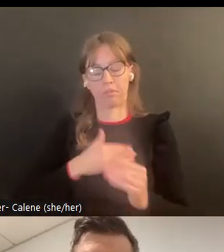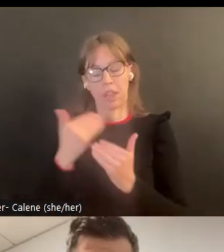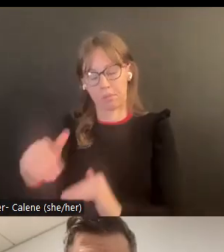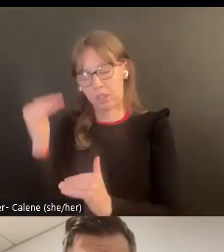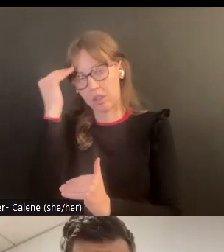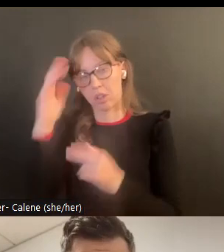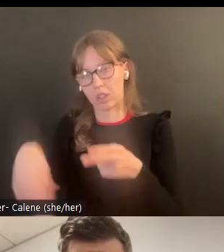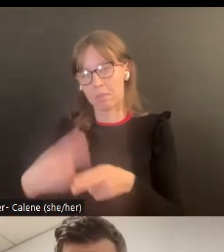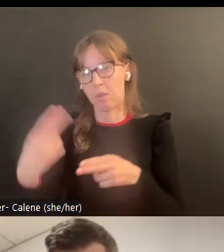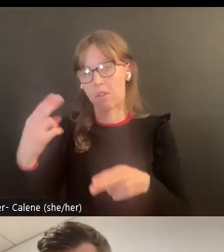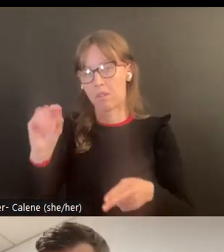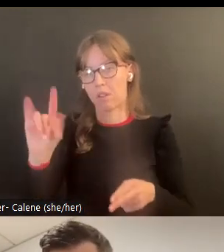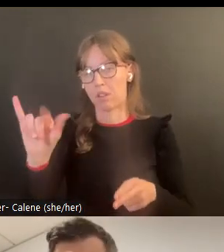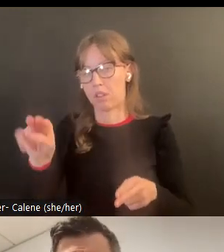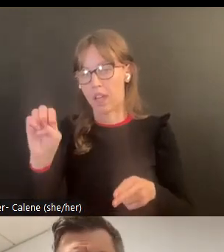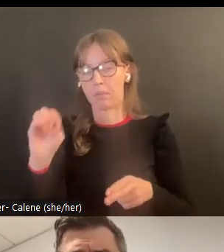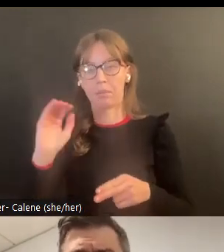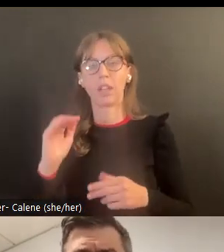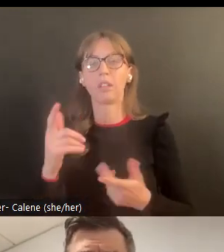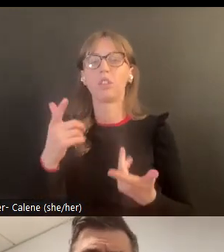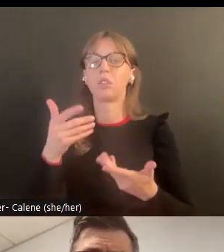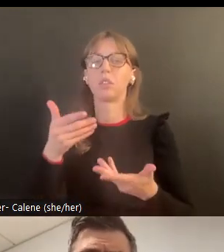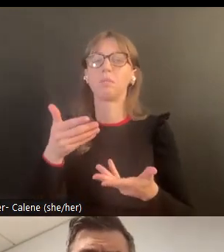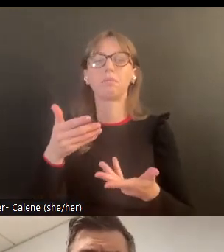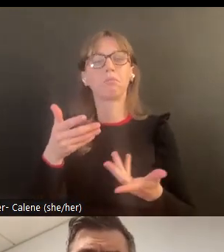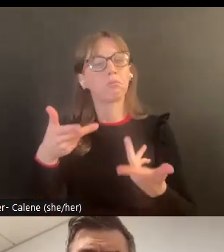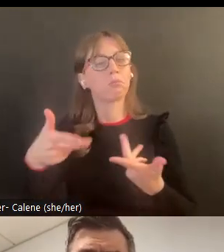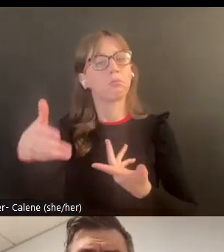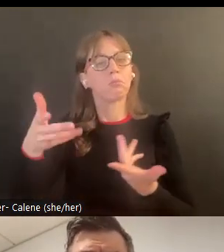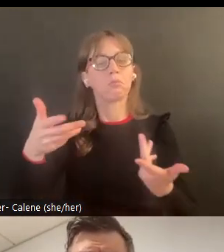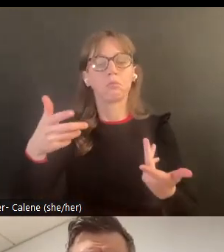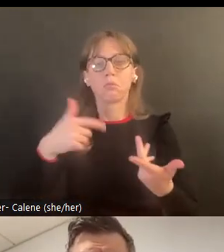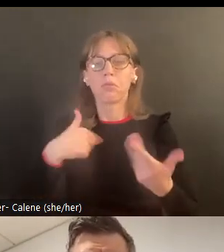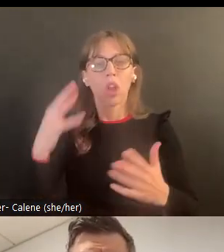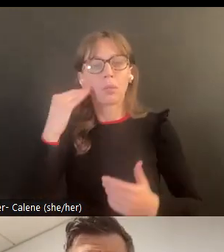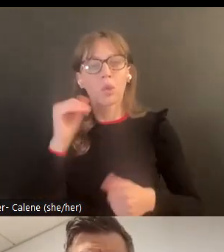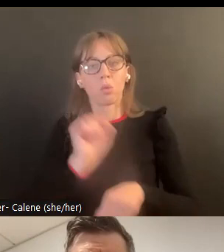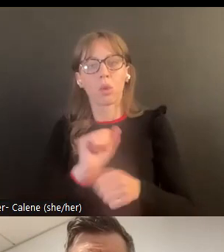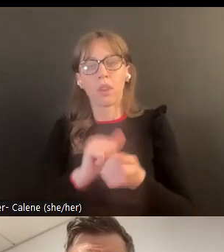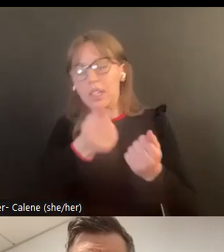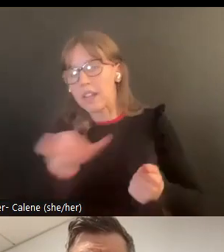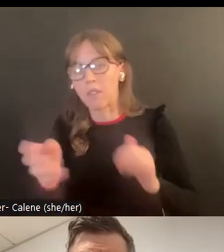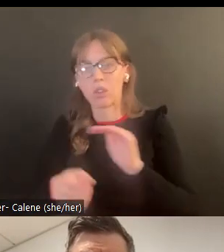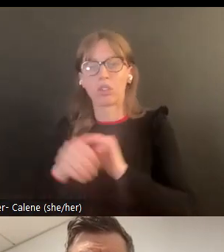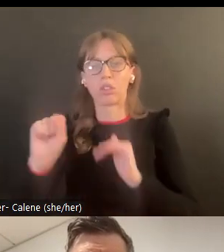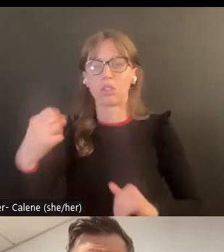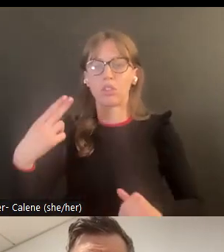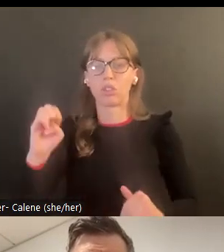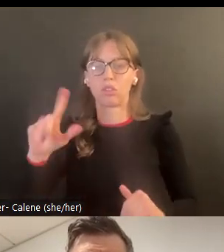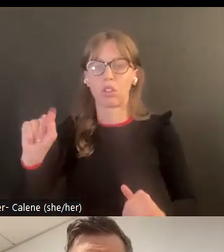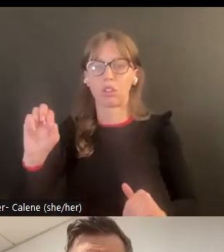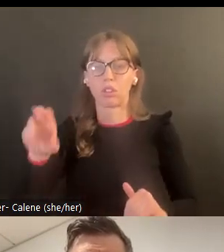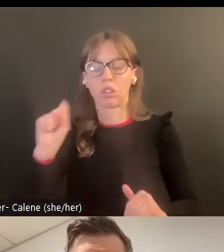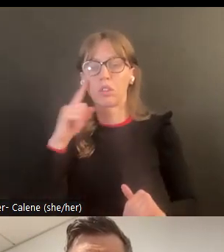clase de llamadas, por lo menos en mi conocimiento limitada en cómo funcionan esas llamadas, pero trabajando con varios